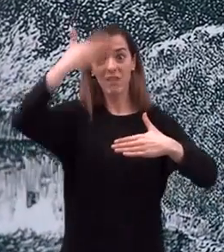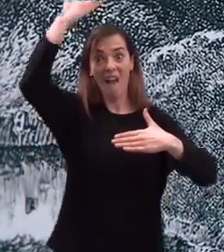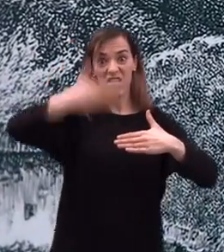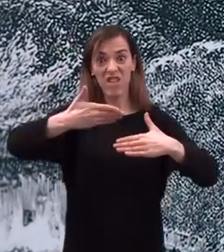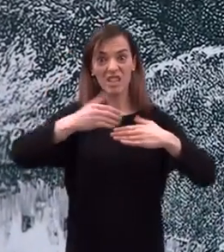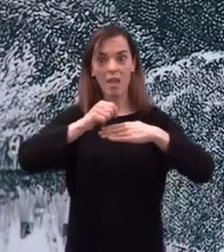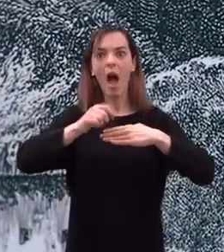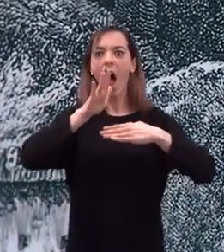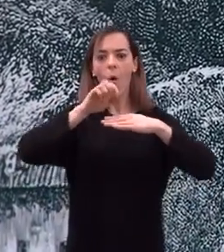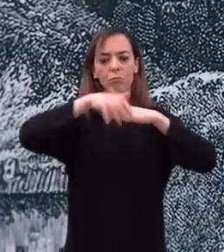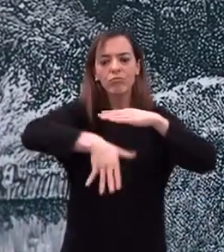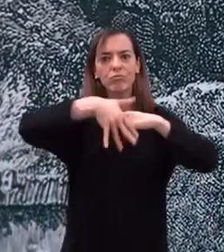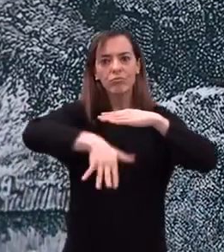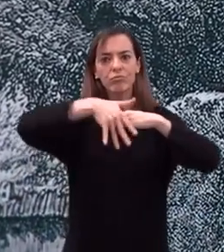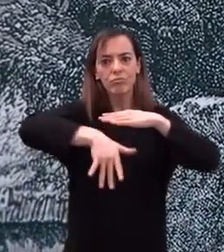cascada de la fachada.